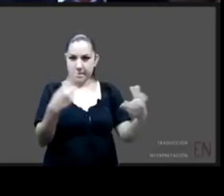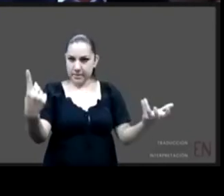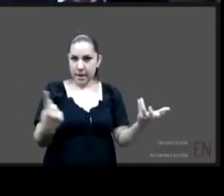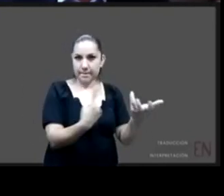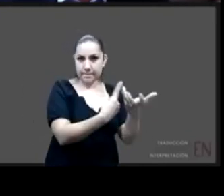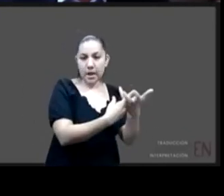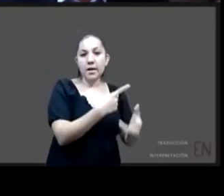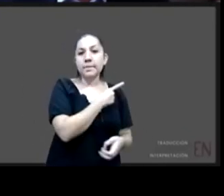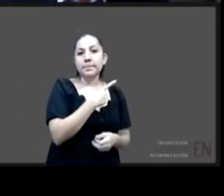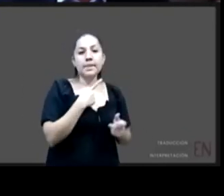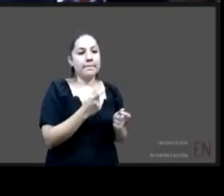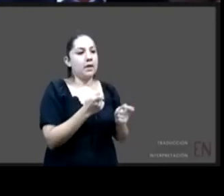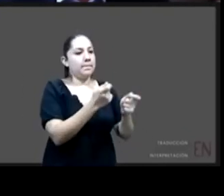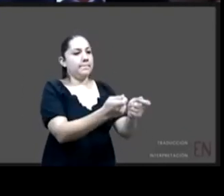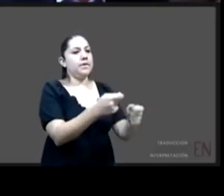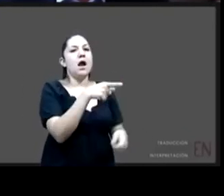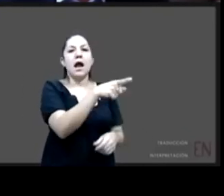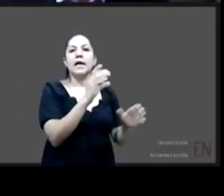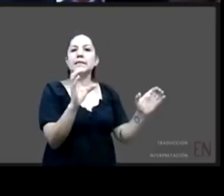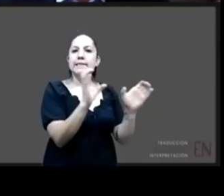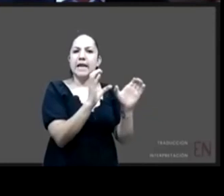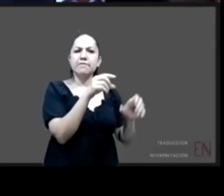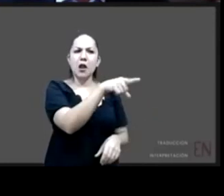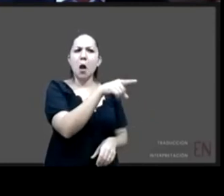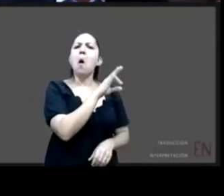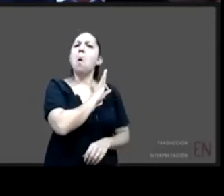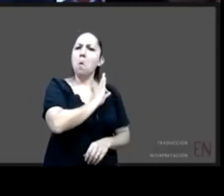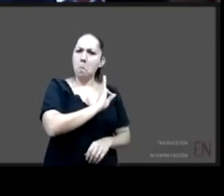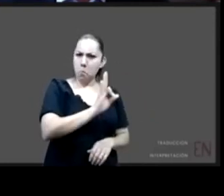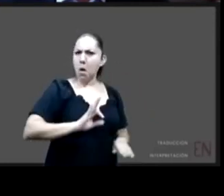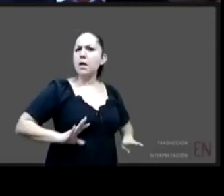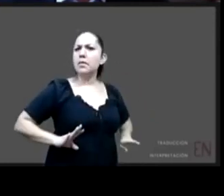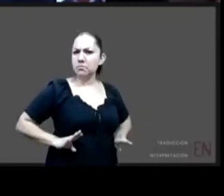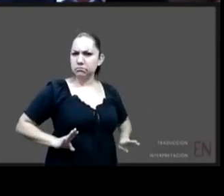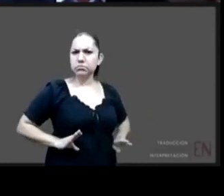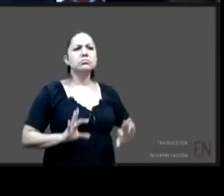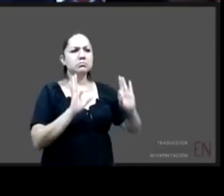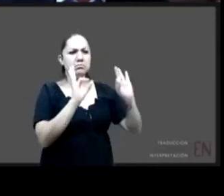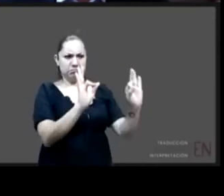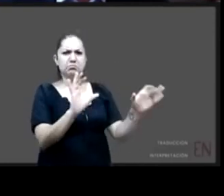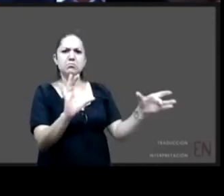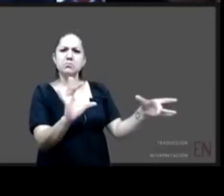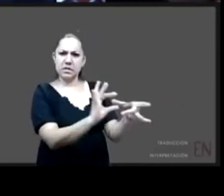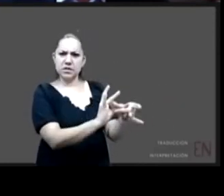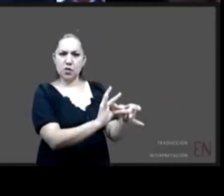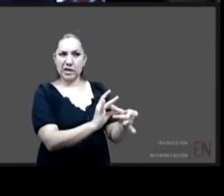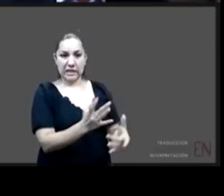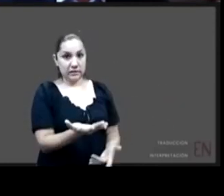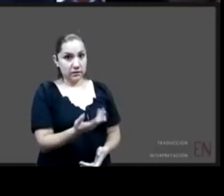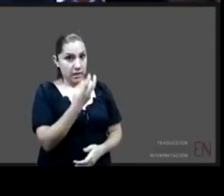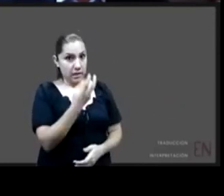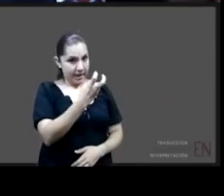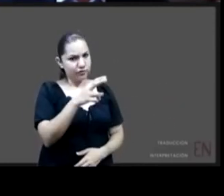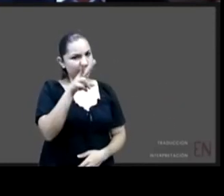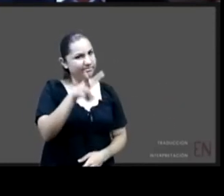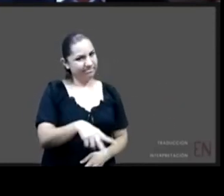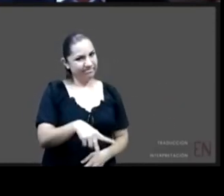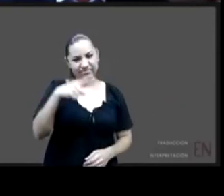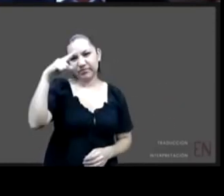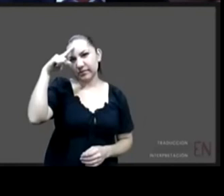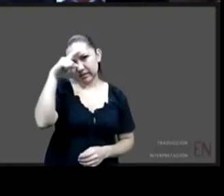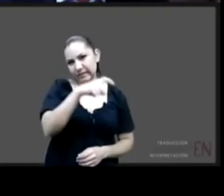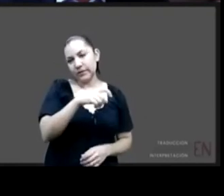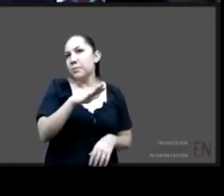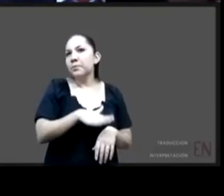eso también es muy complejo porque yo cambiaría digamos desde todo el